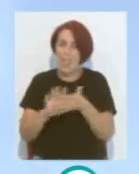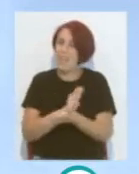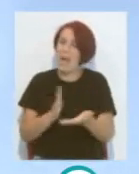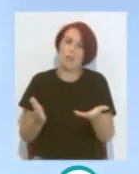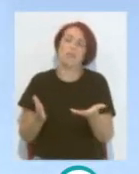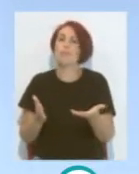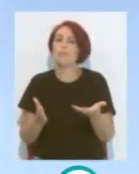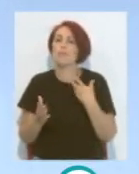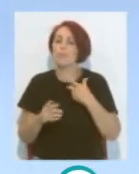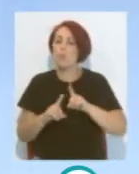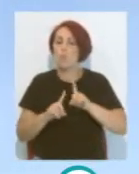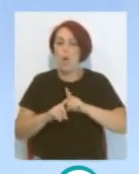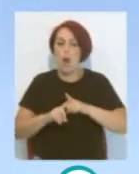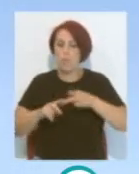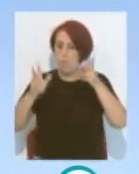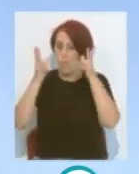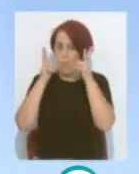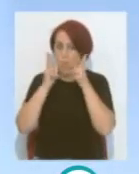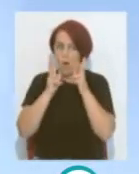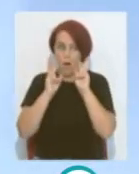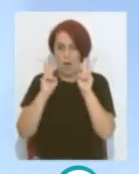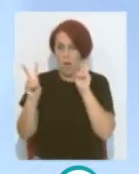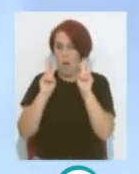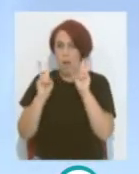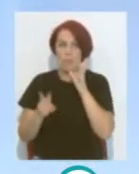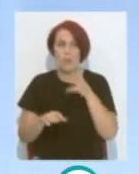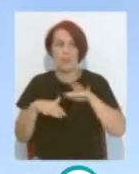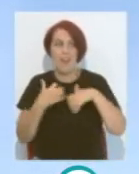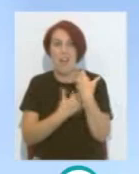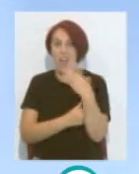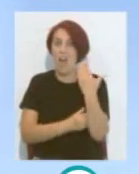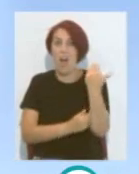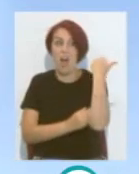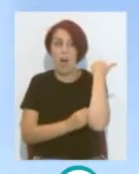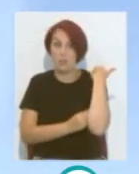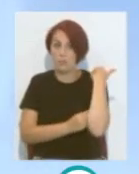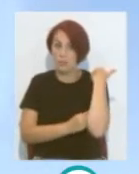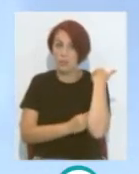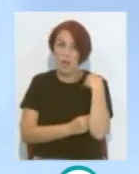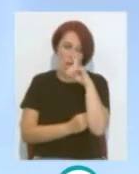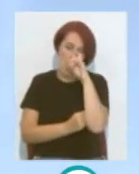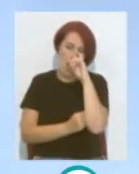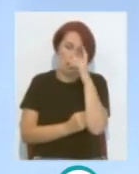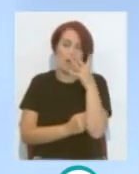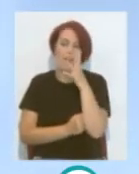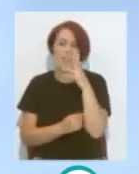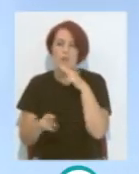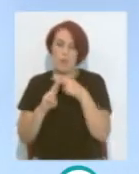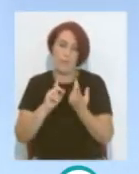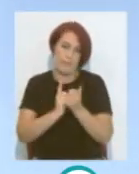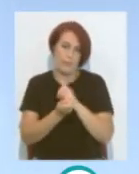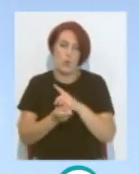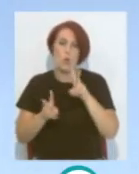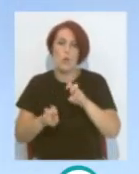hotel de cinco estrellas Podemos decir Cuando antes el Carranza Tenía el antiguo Carranza Ahora el nuevo